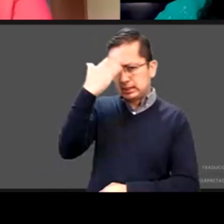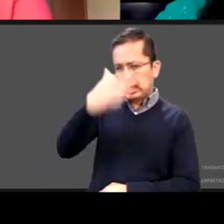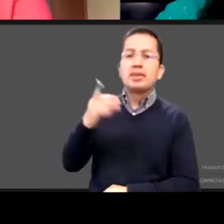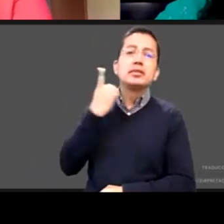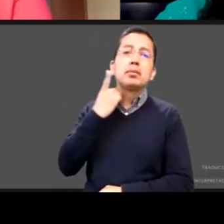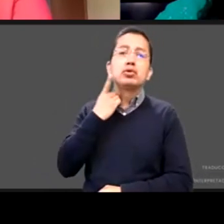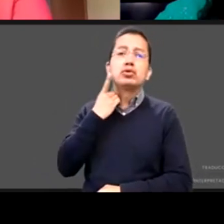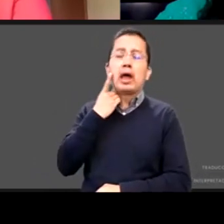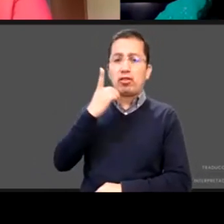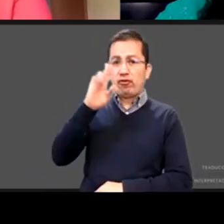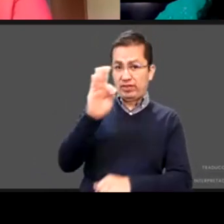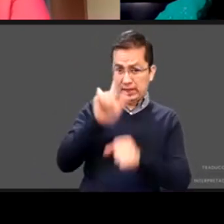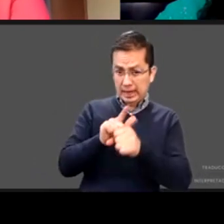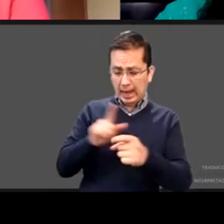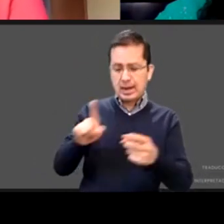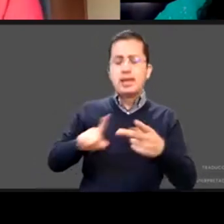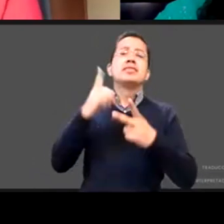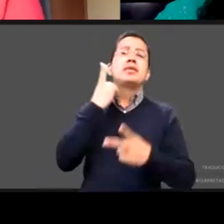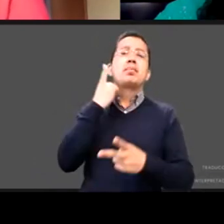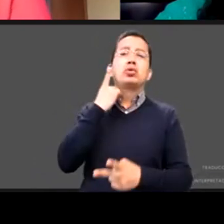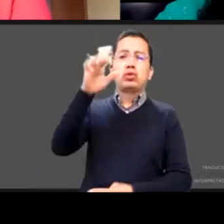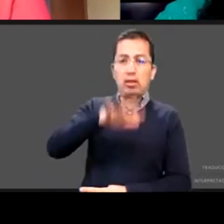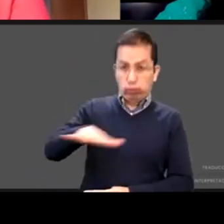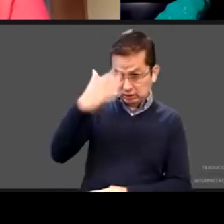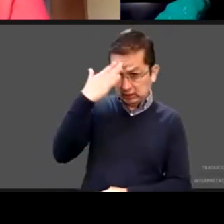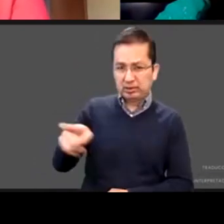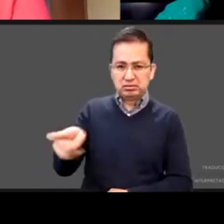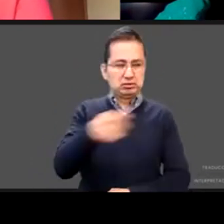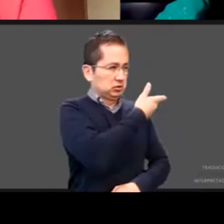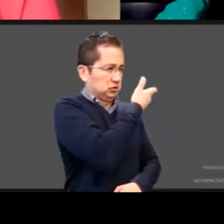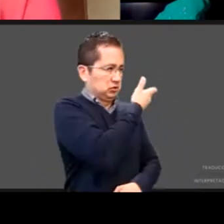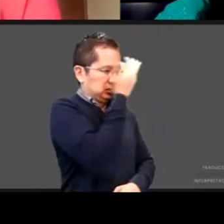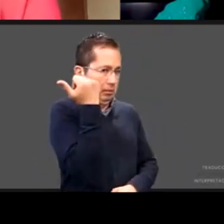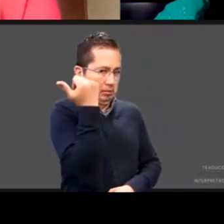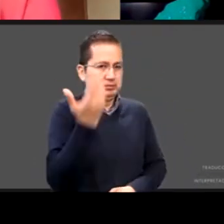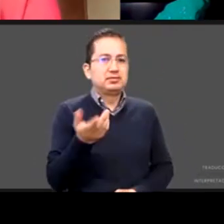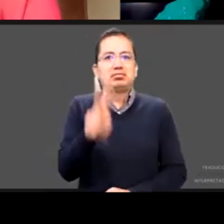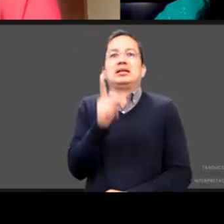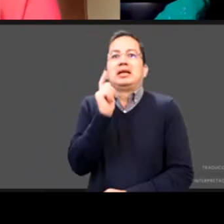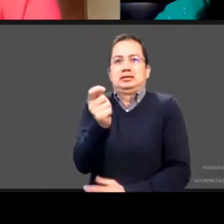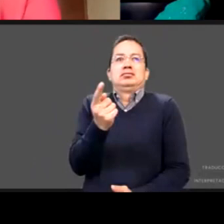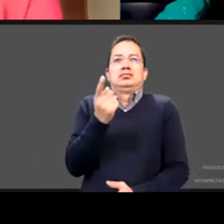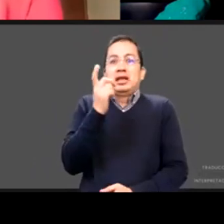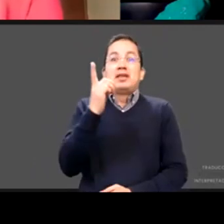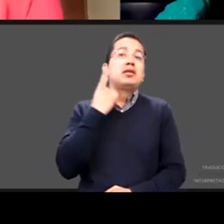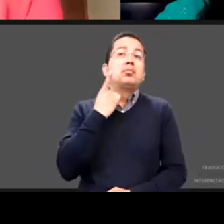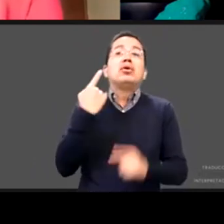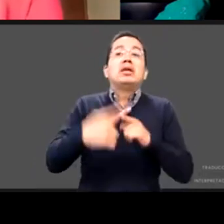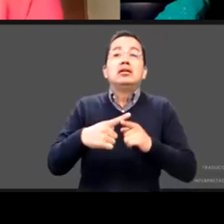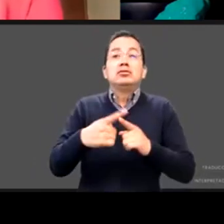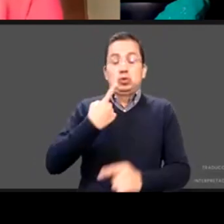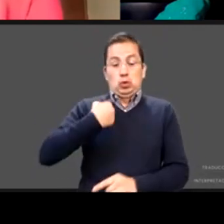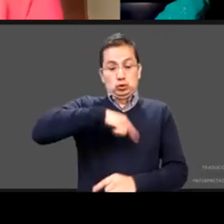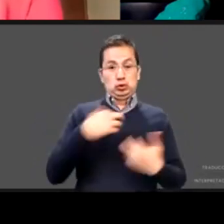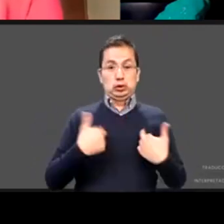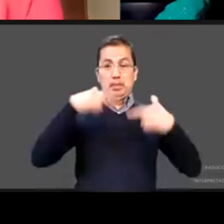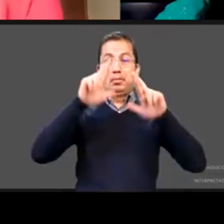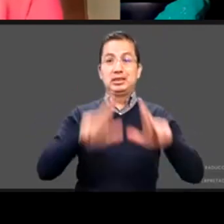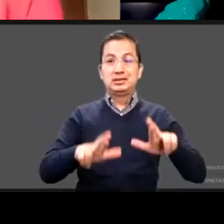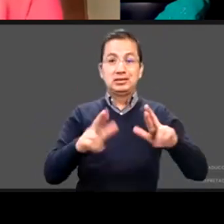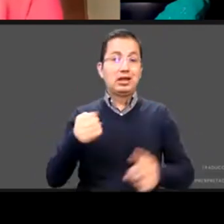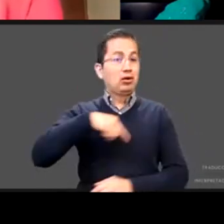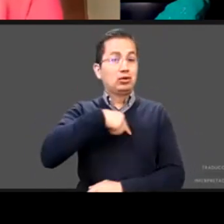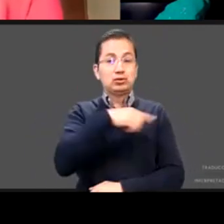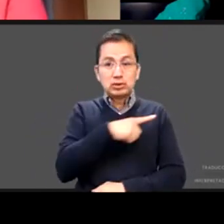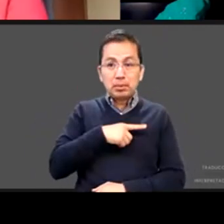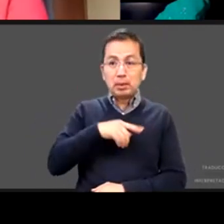nosotros empezáramos a hacer presión como pueblo diciéndole a mi diputado qué estás haciendo y qué propuestas estás abogando hacia ellos de que